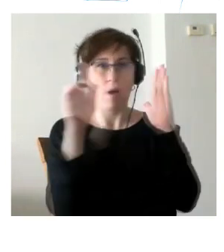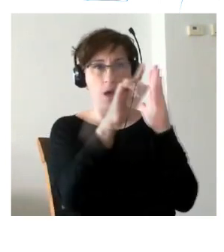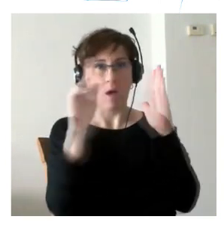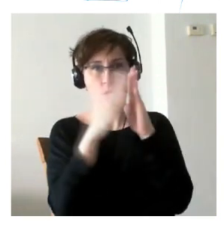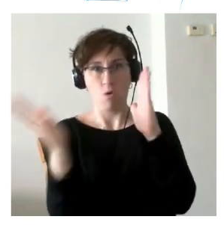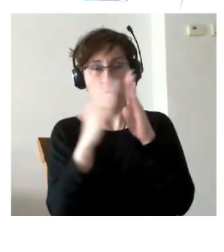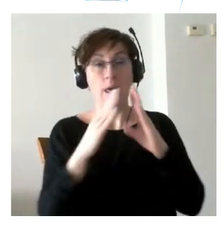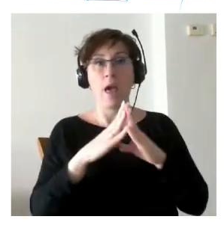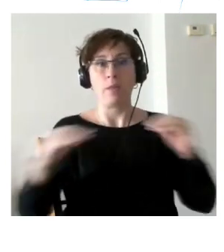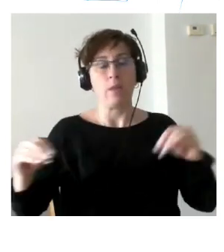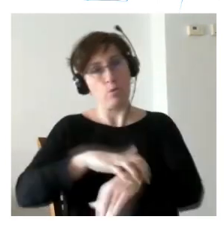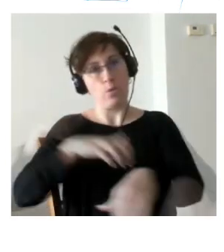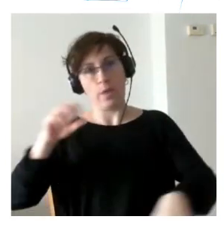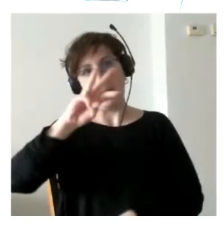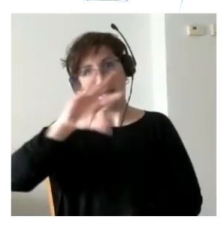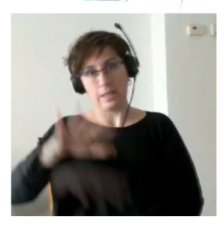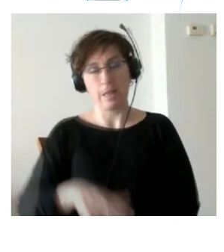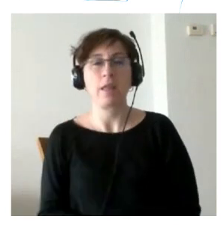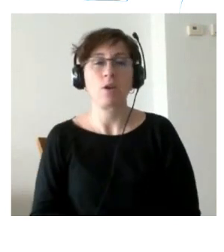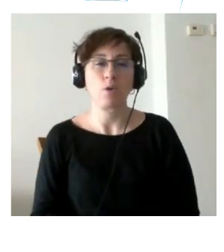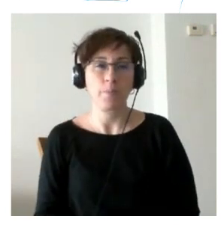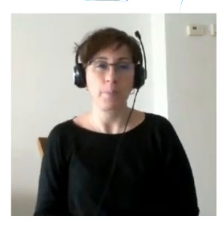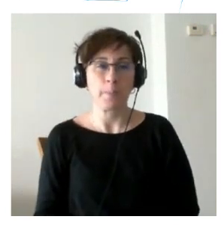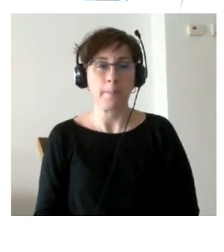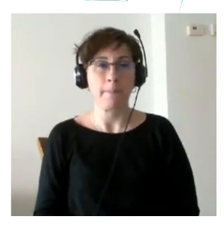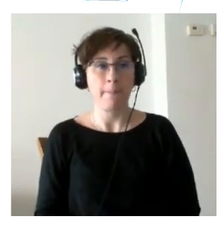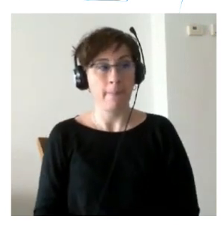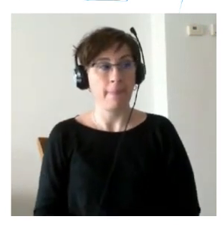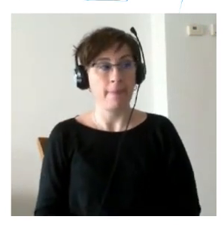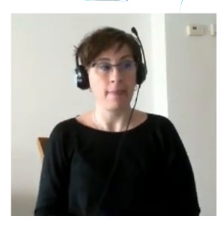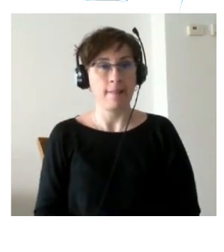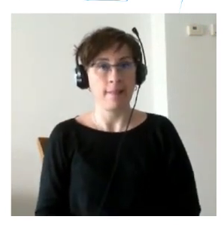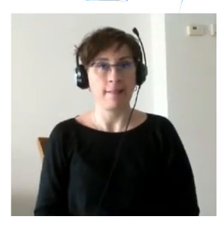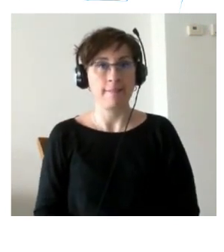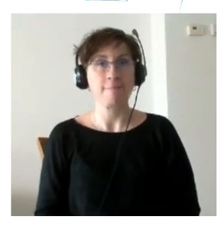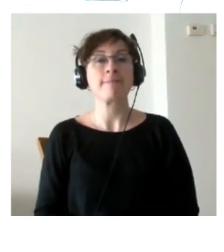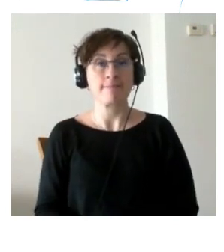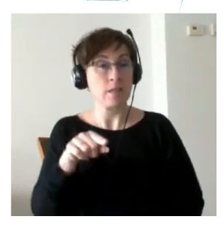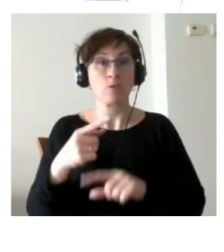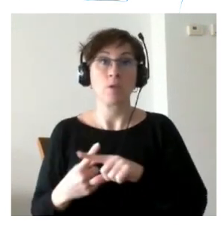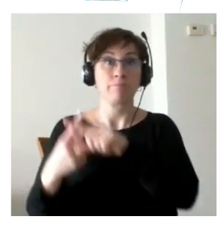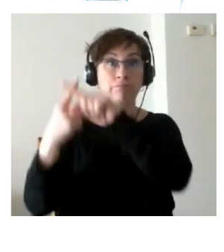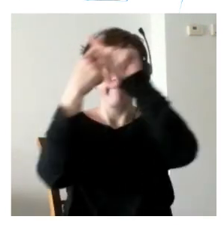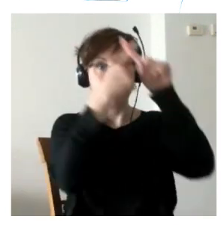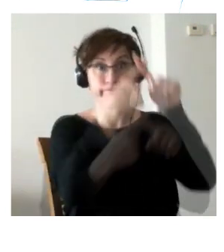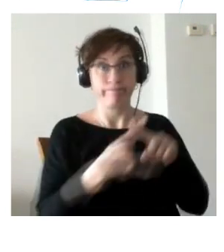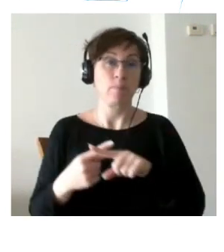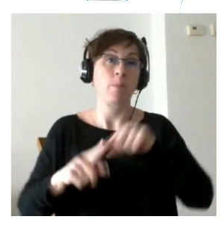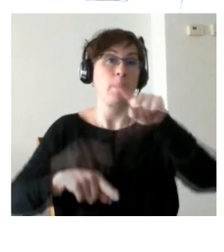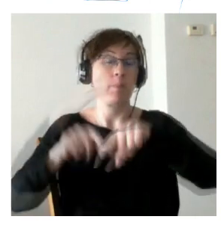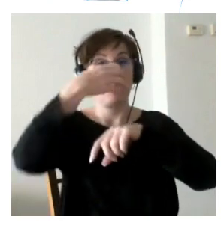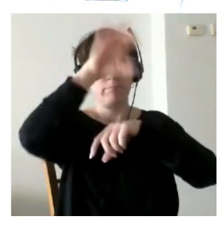luego Andalucía con 35 lo explicaré un poco más adelante pero ha sido la distribución de todos esos participantes por comunidades